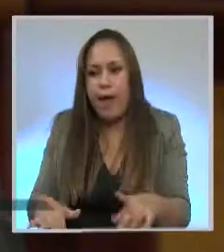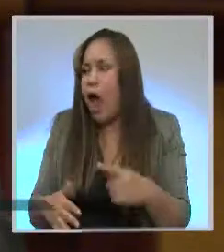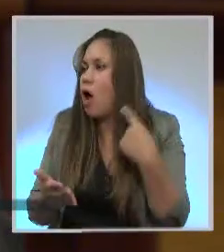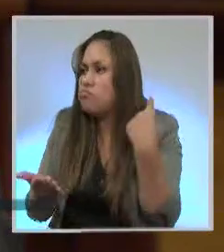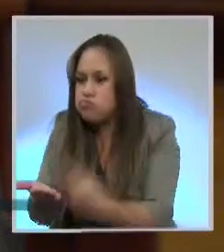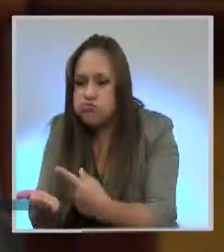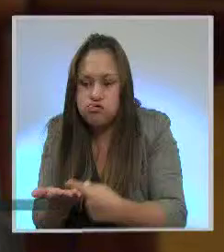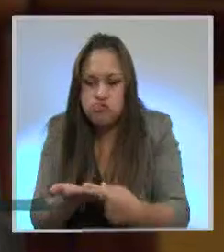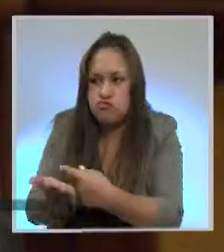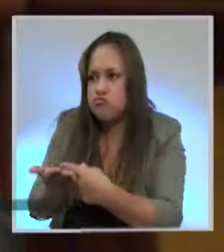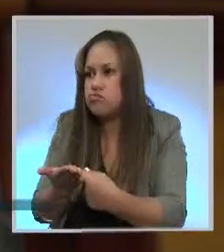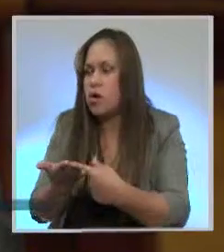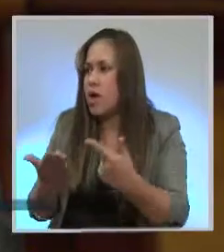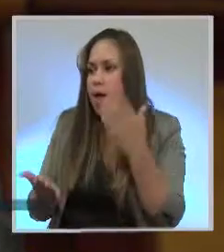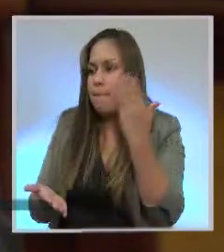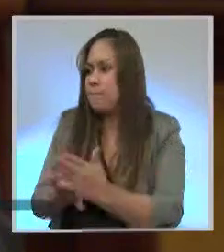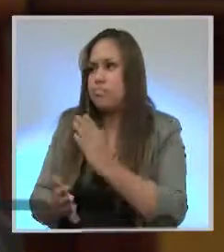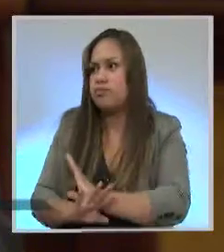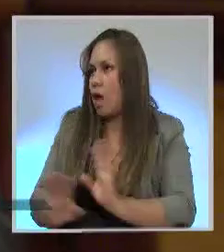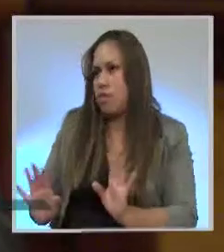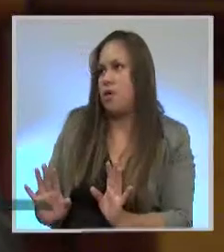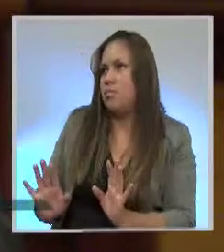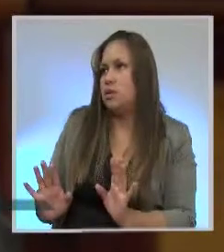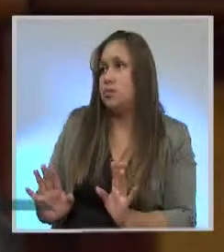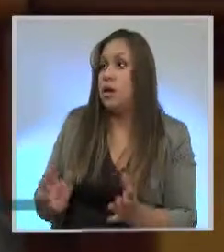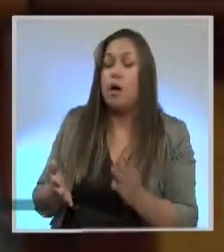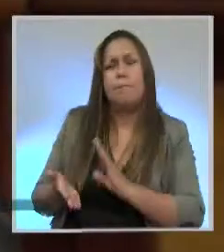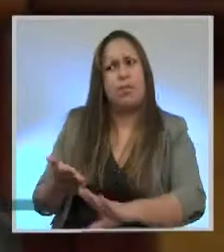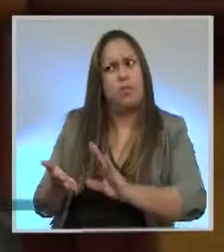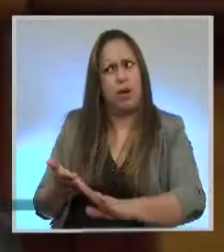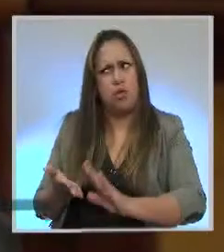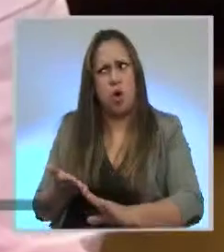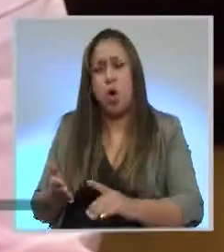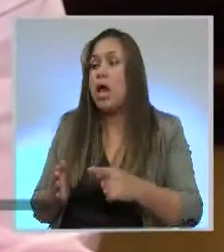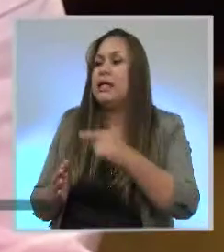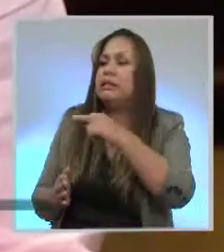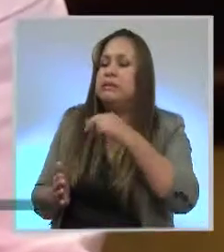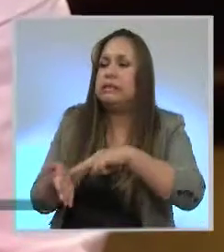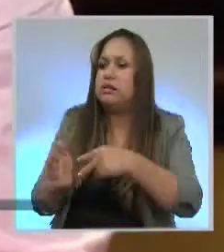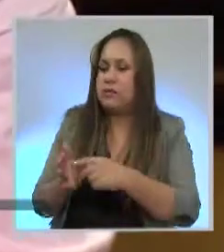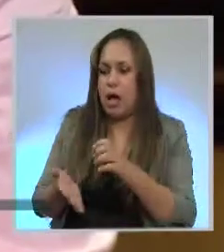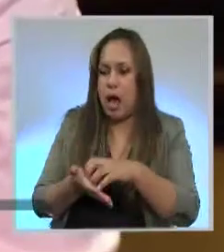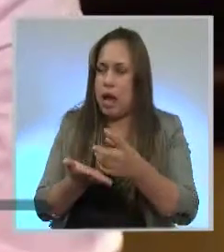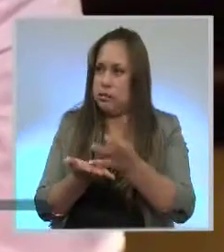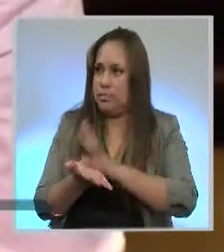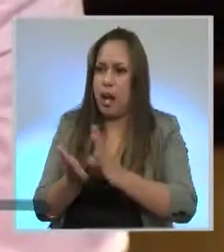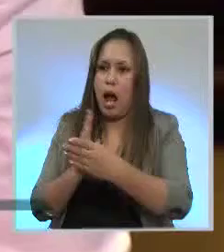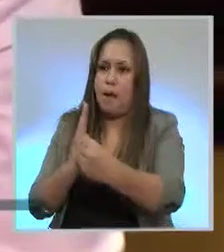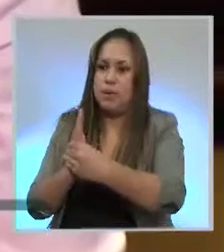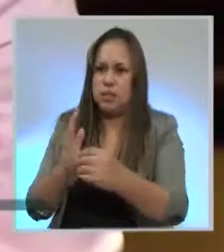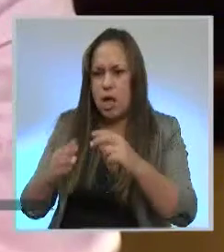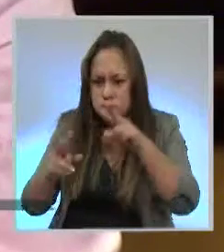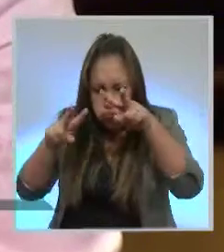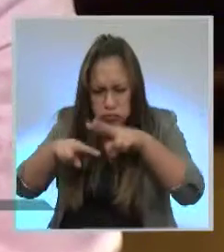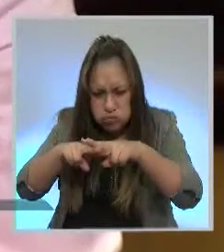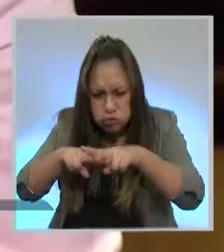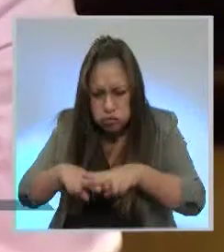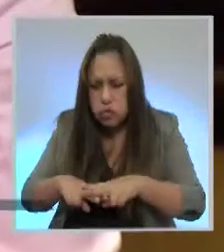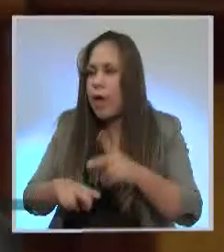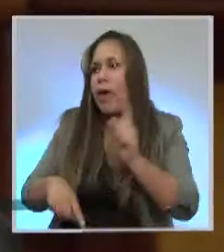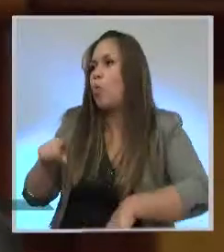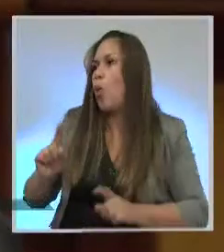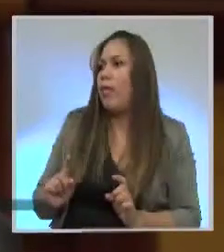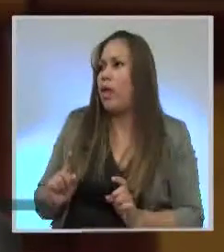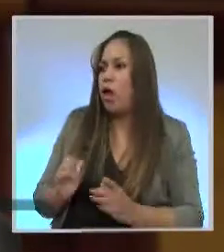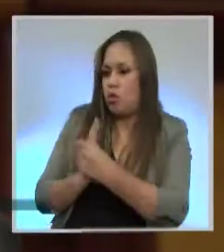es incompetente la comisión para conocer ese proyecto de ley. Pero sobre qué seguían tramitando si el proyecto ya no está aquí en la Asamblea Asambleística.